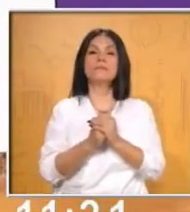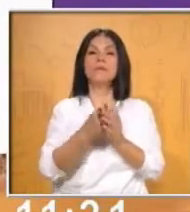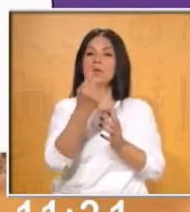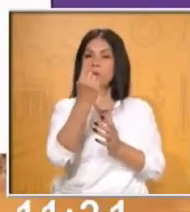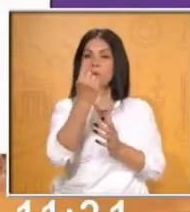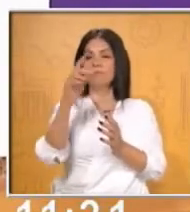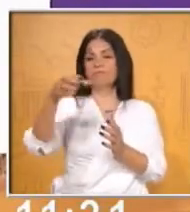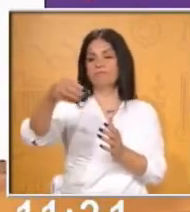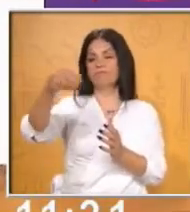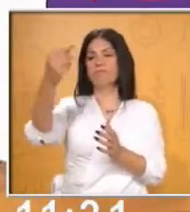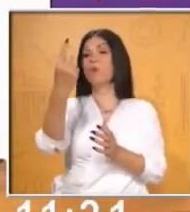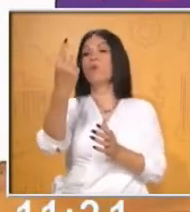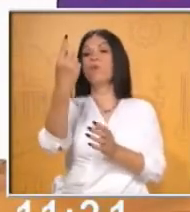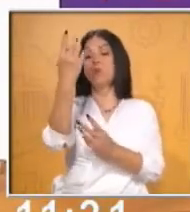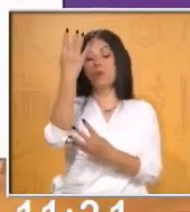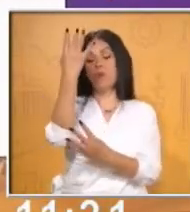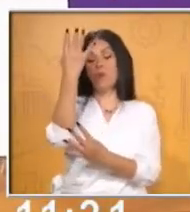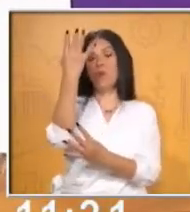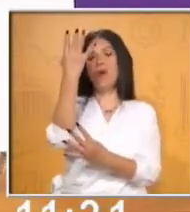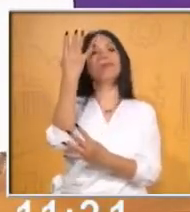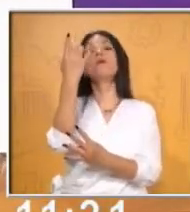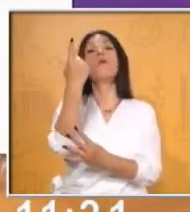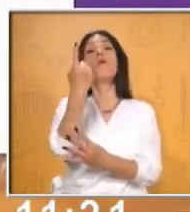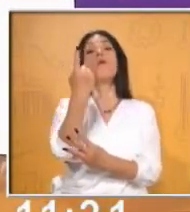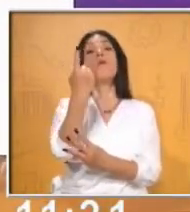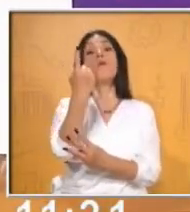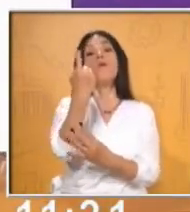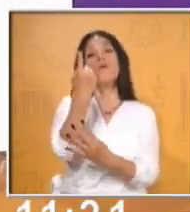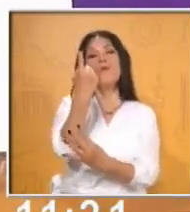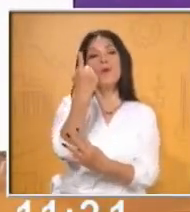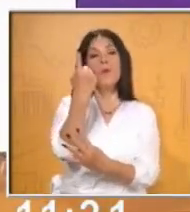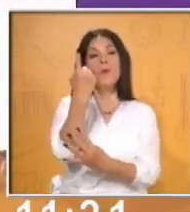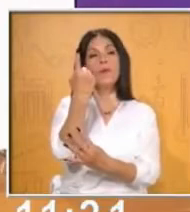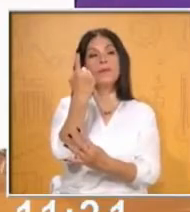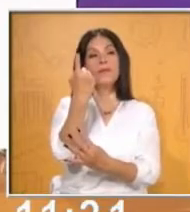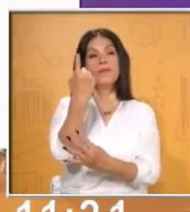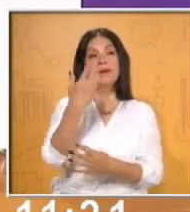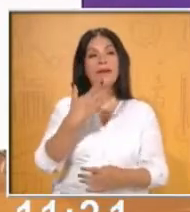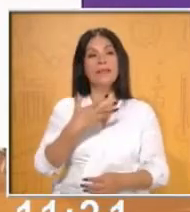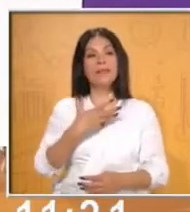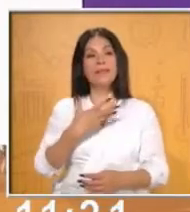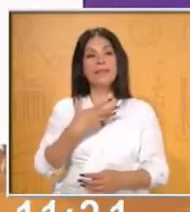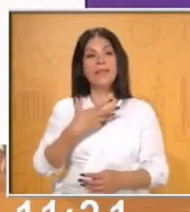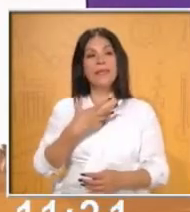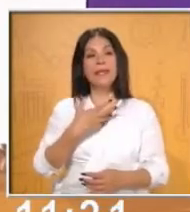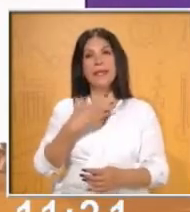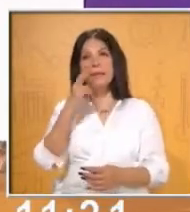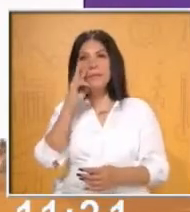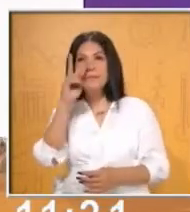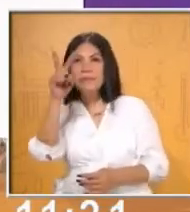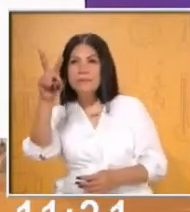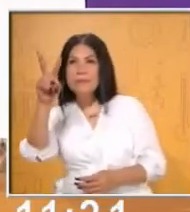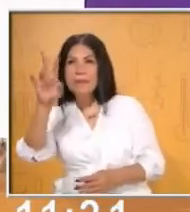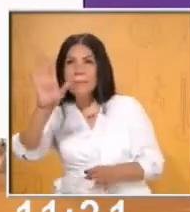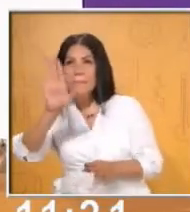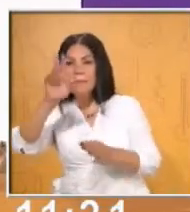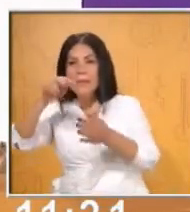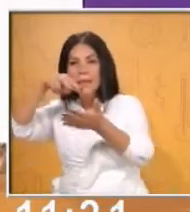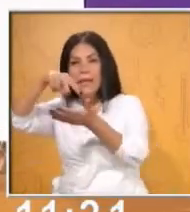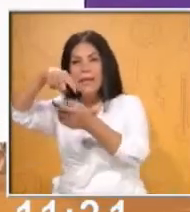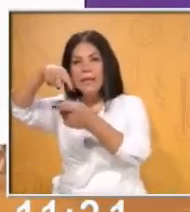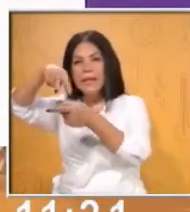a una. En este caso, niños, si estamos viendo cada uno de los triangulitos, cada dos triángulos pequeños